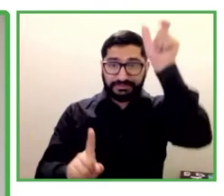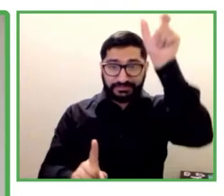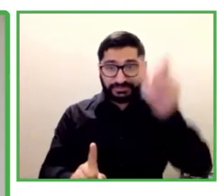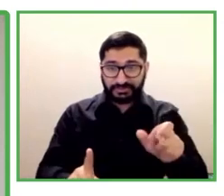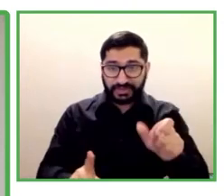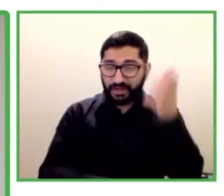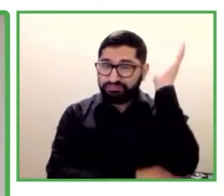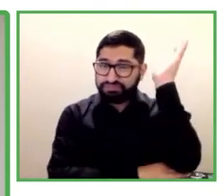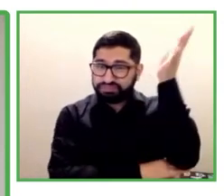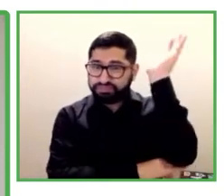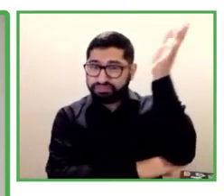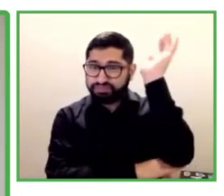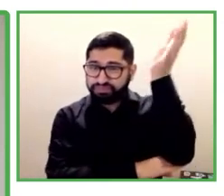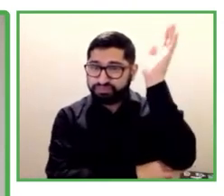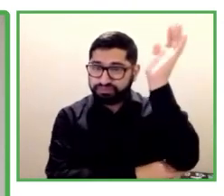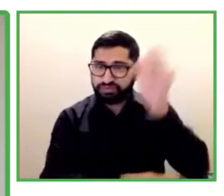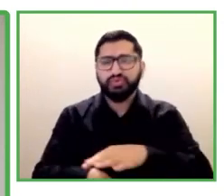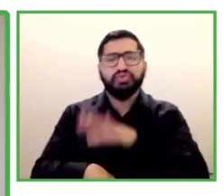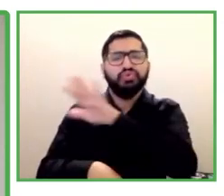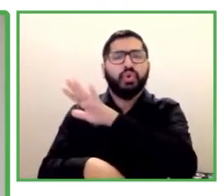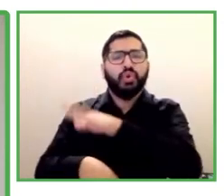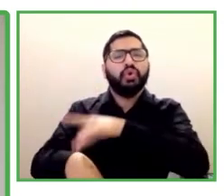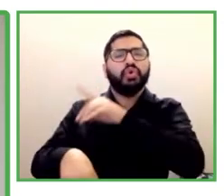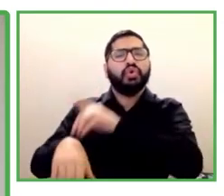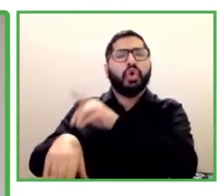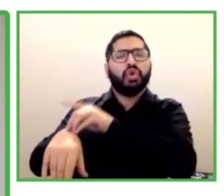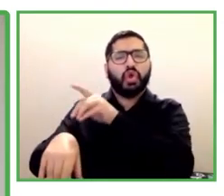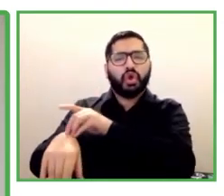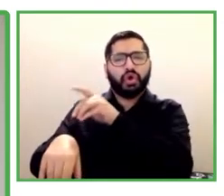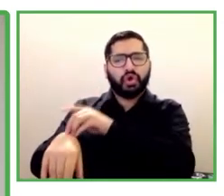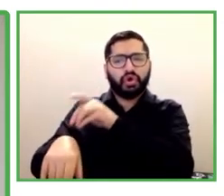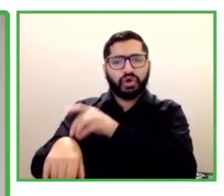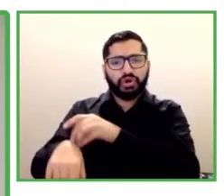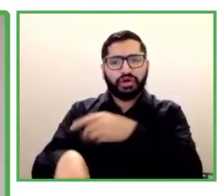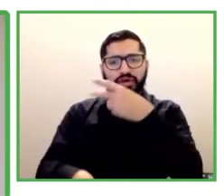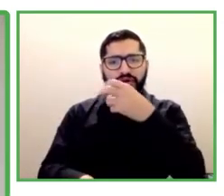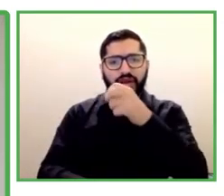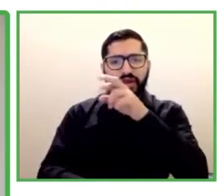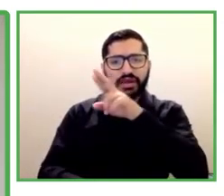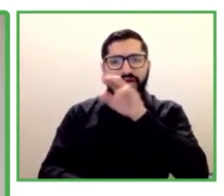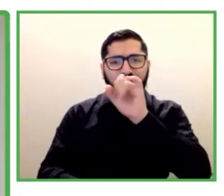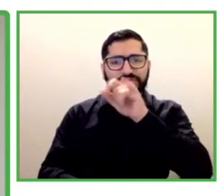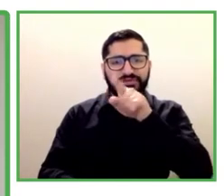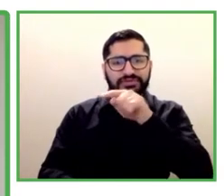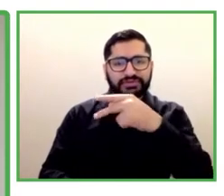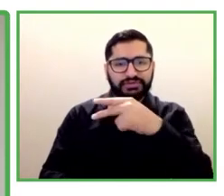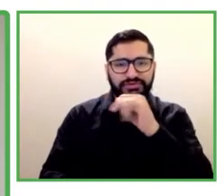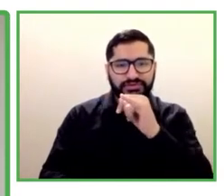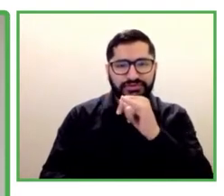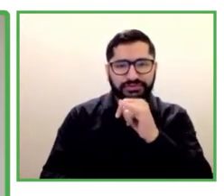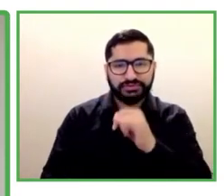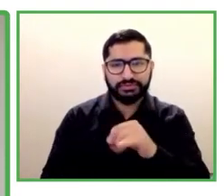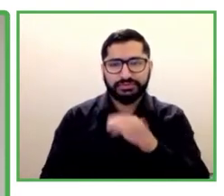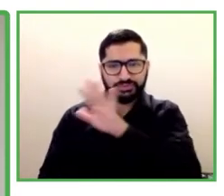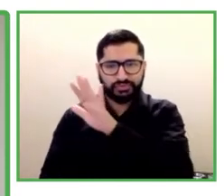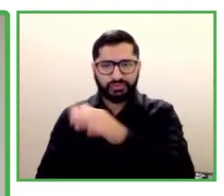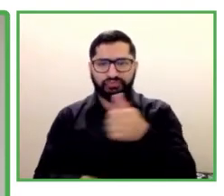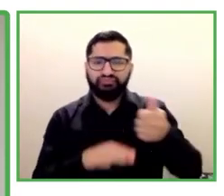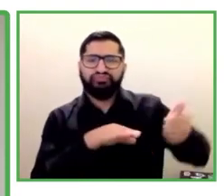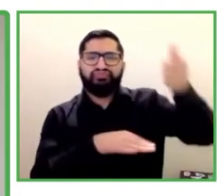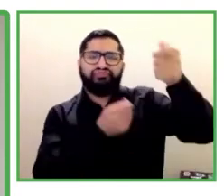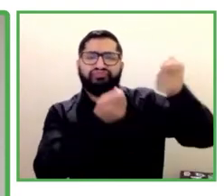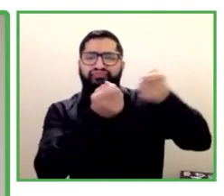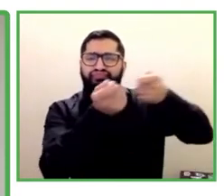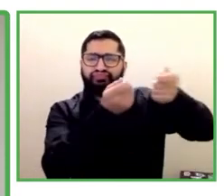Ayesha Huzani, quien es la fundadora, la directora fundadora de la Fundación